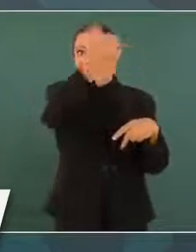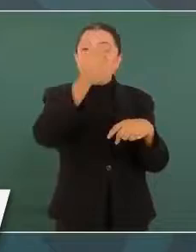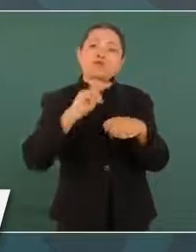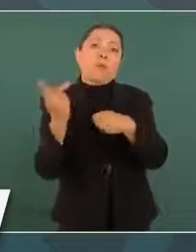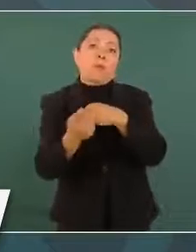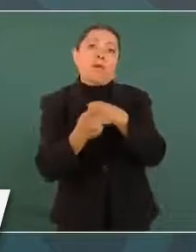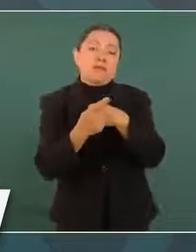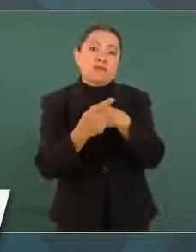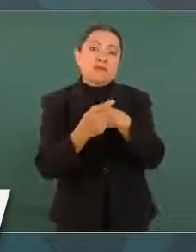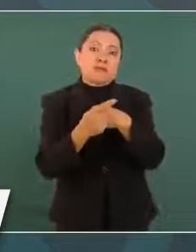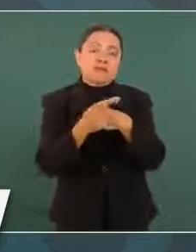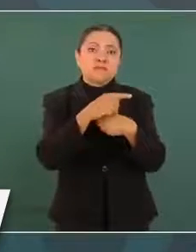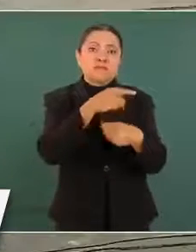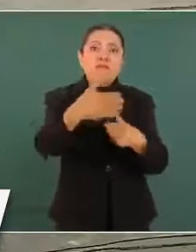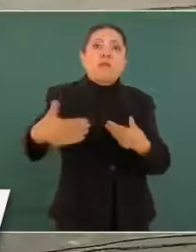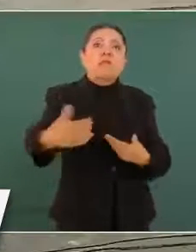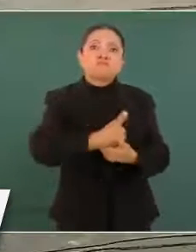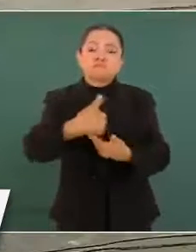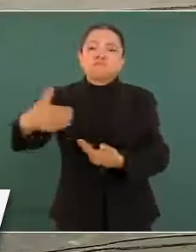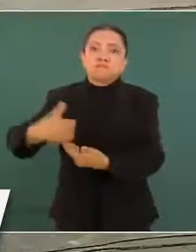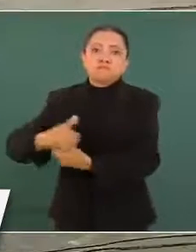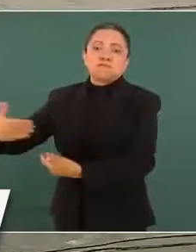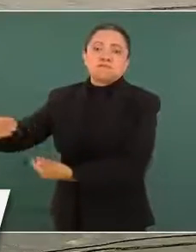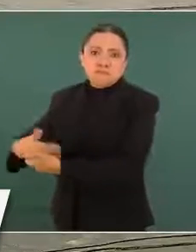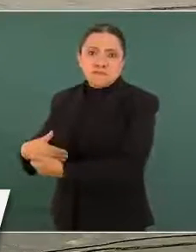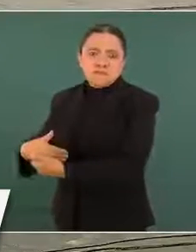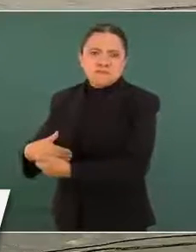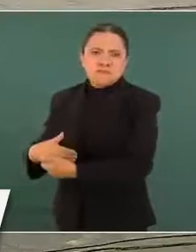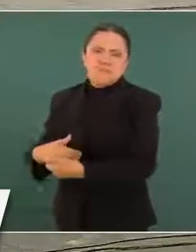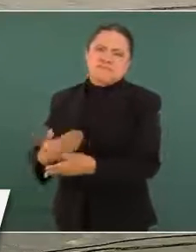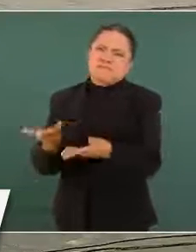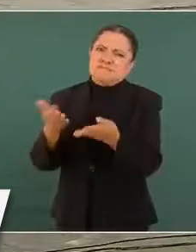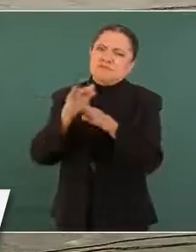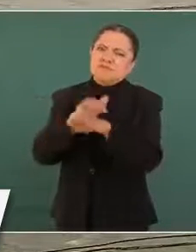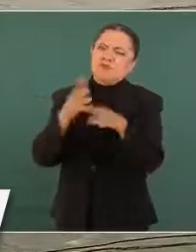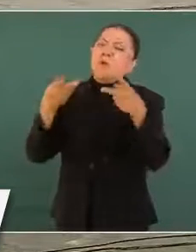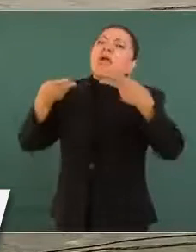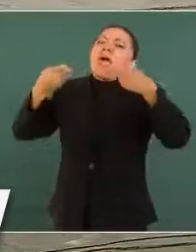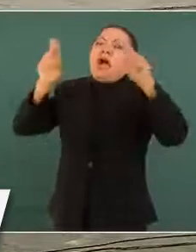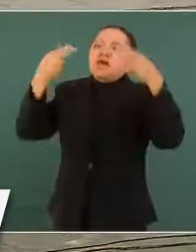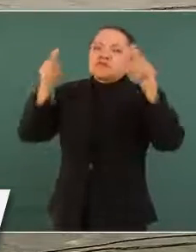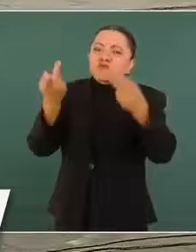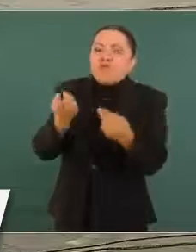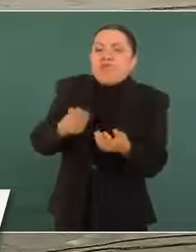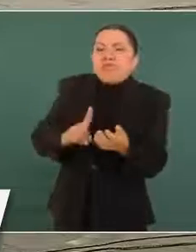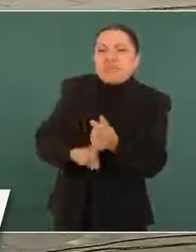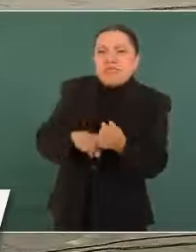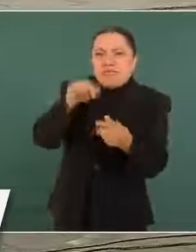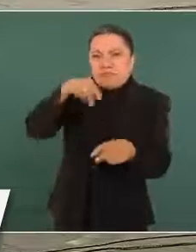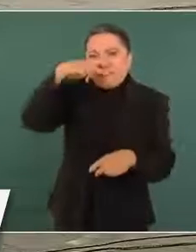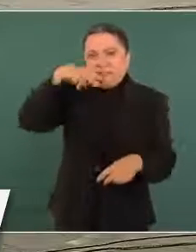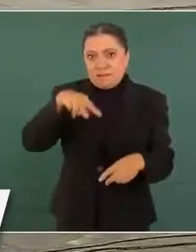en los asuntos internos de México.